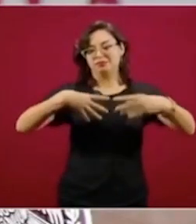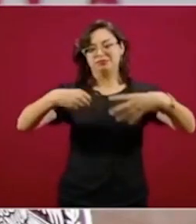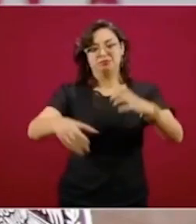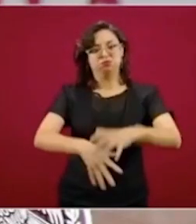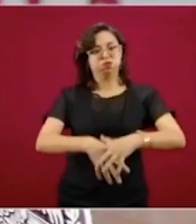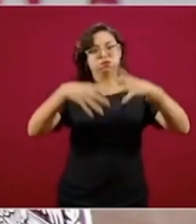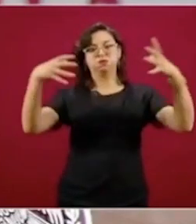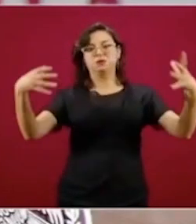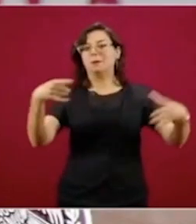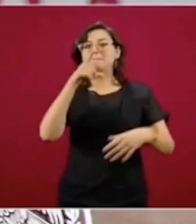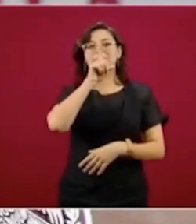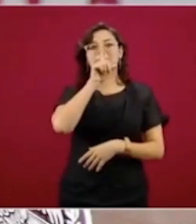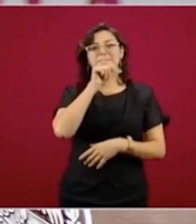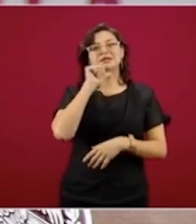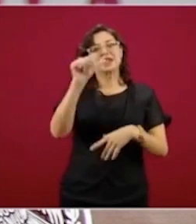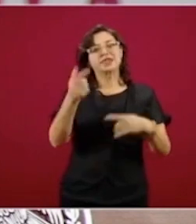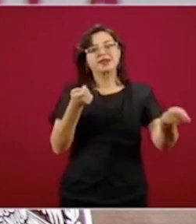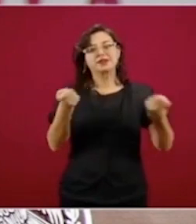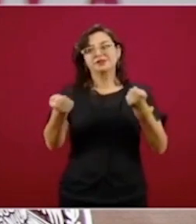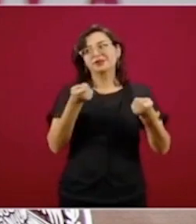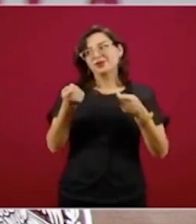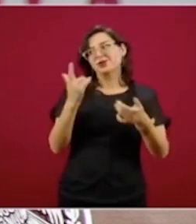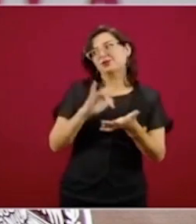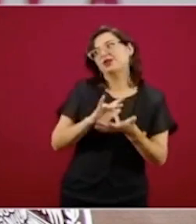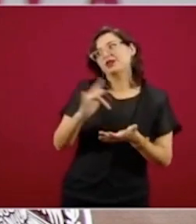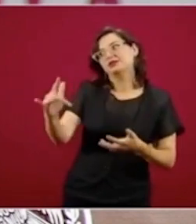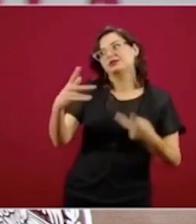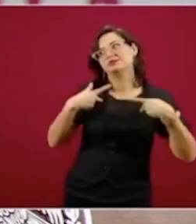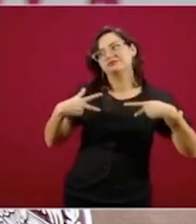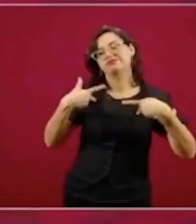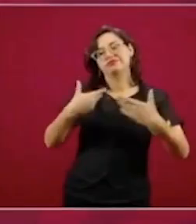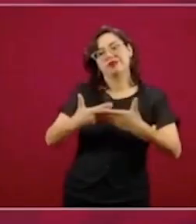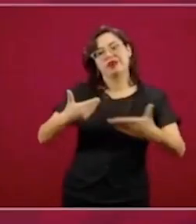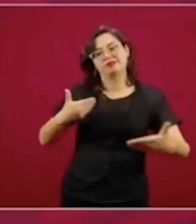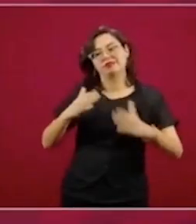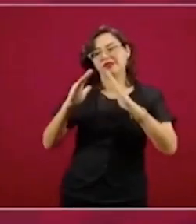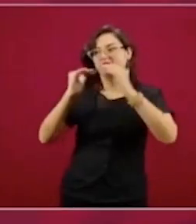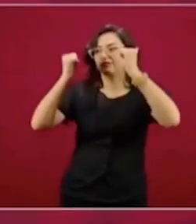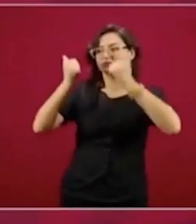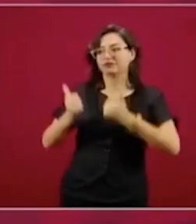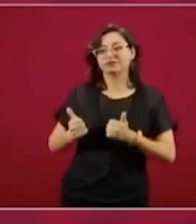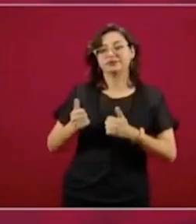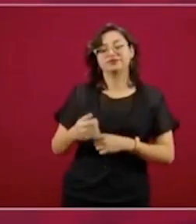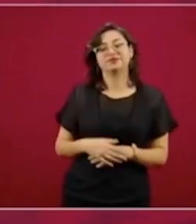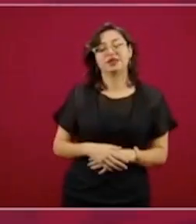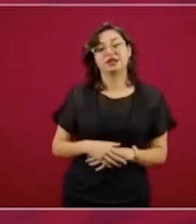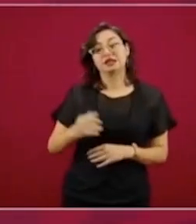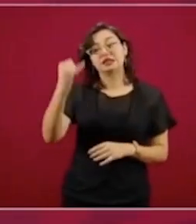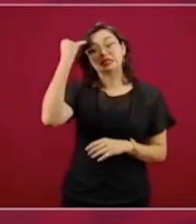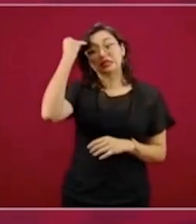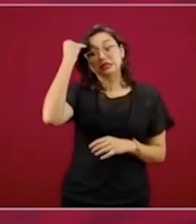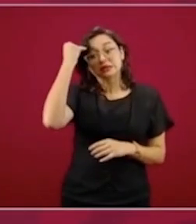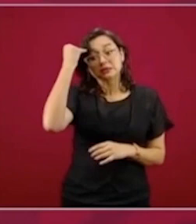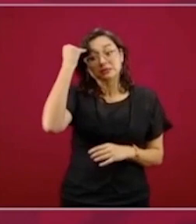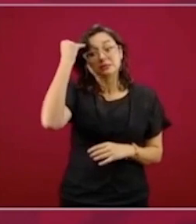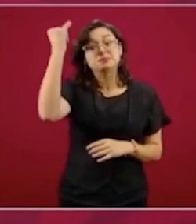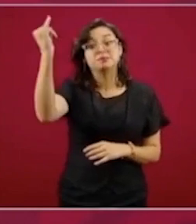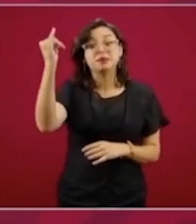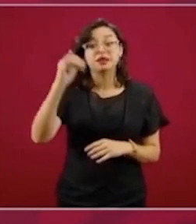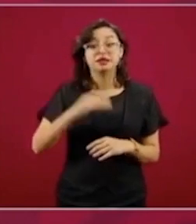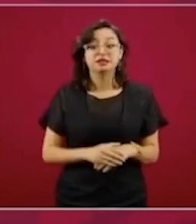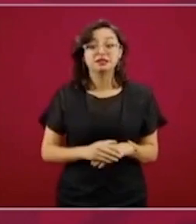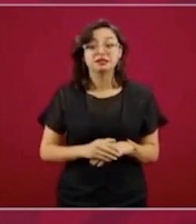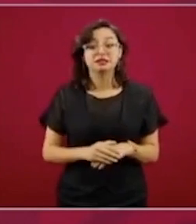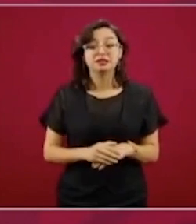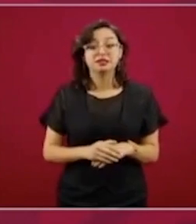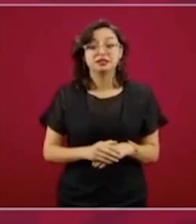de la gente, por las medidas que se tomaron. Bueno, imagínense que si hasta hoy se terminan de